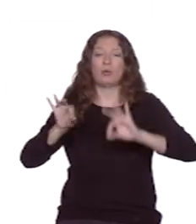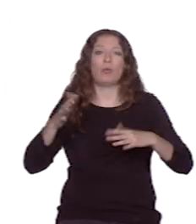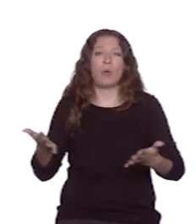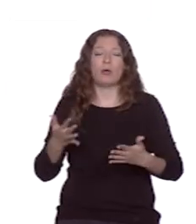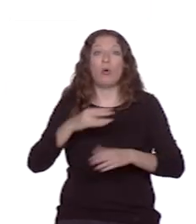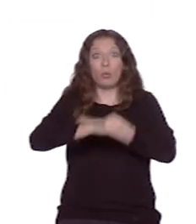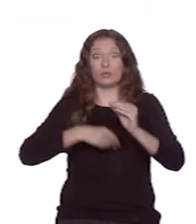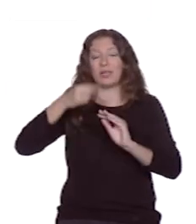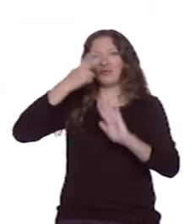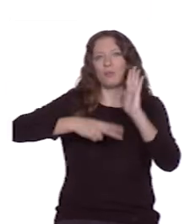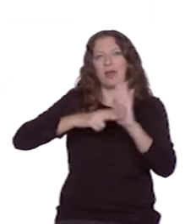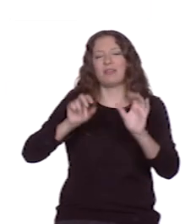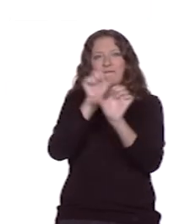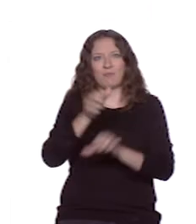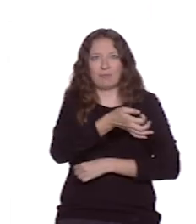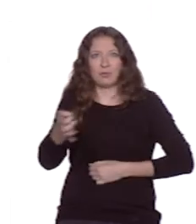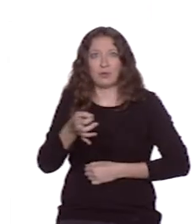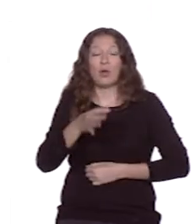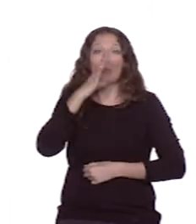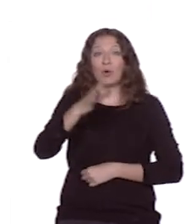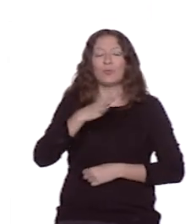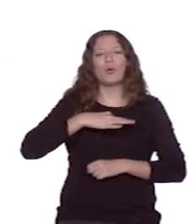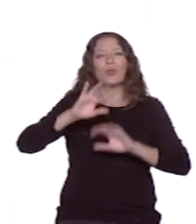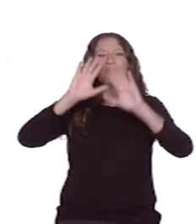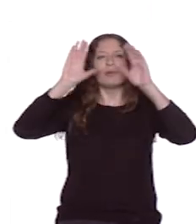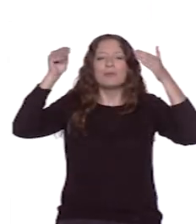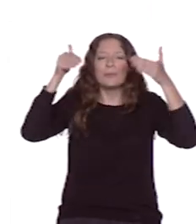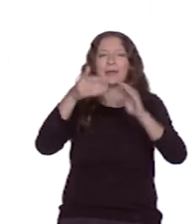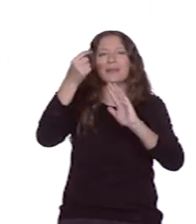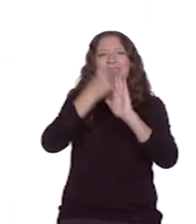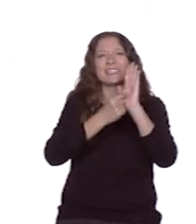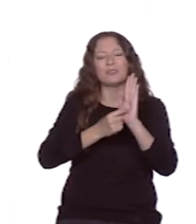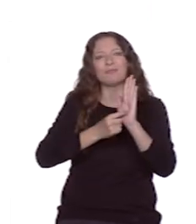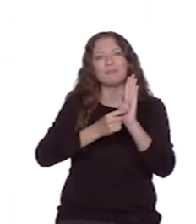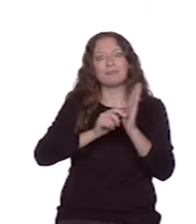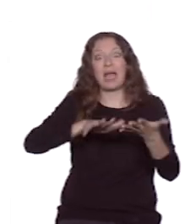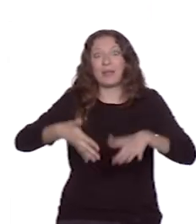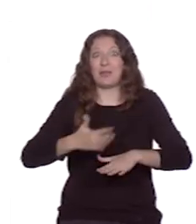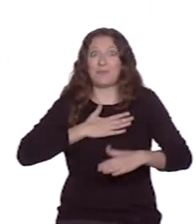concentrarnos en los requisitos aplicables a nuestro dispositivo y saltarnos el resto. Muchas gracias.